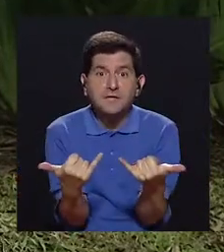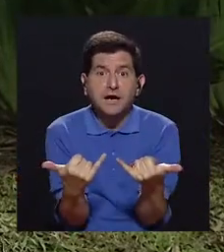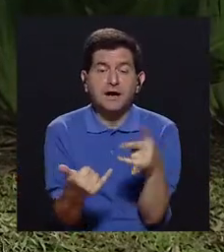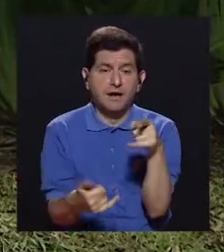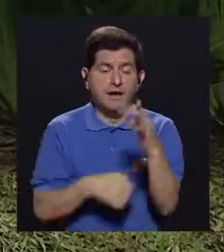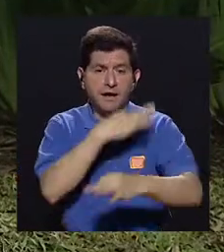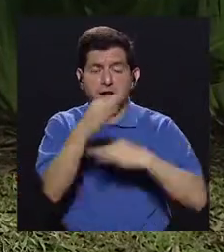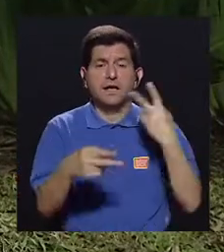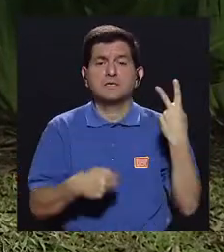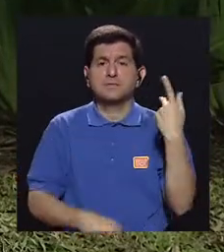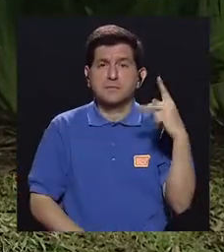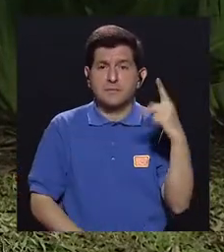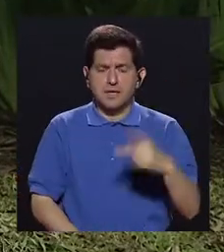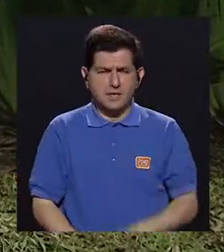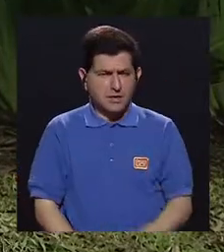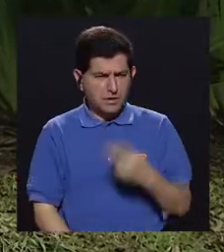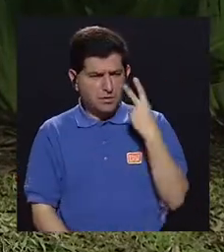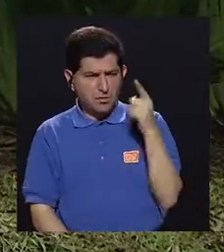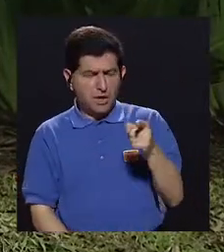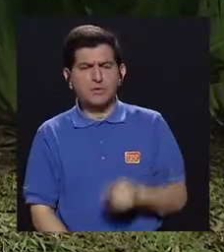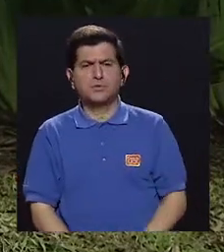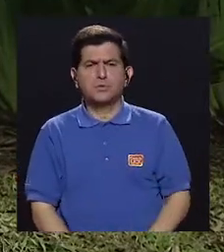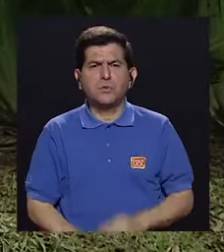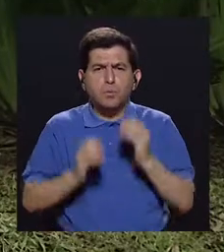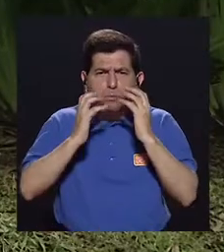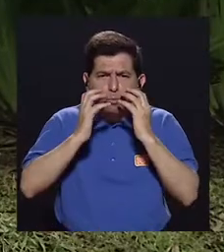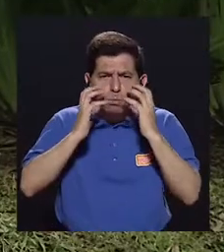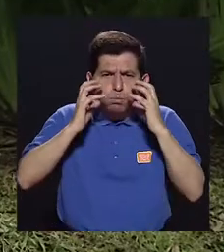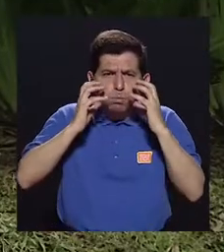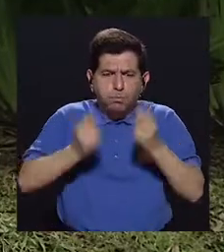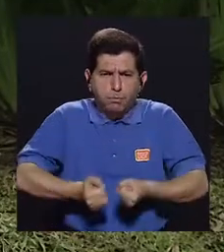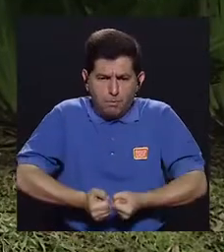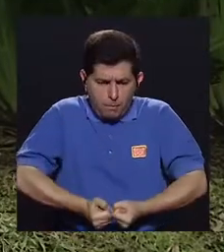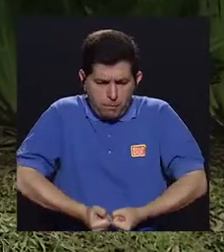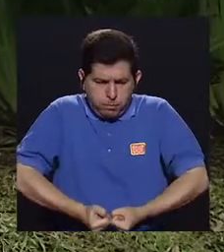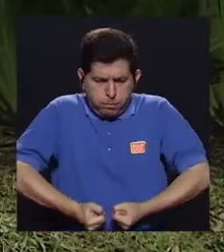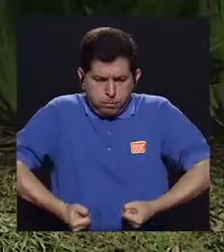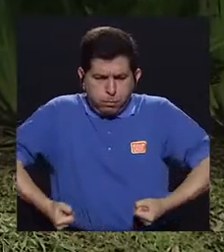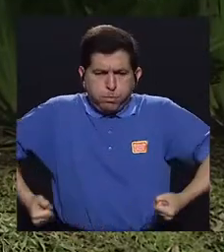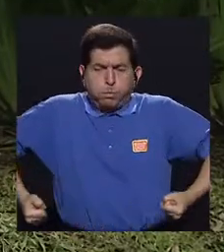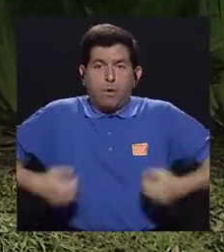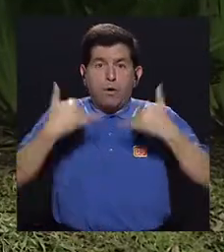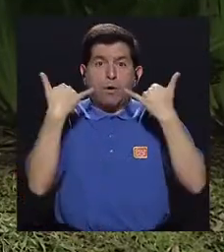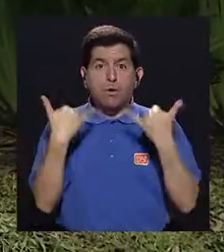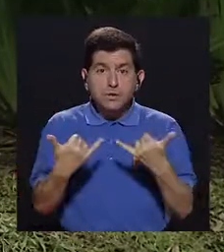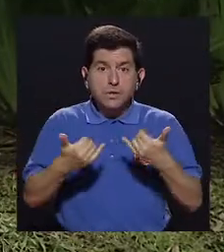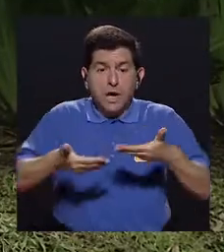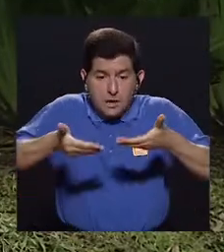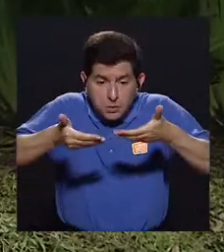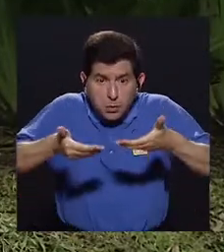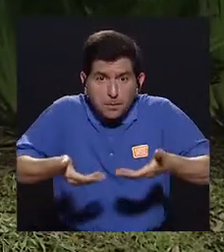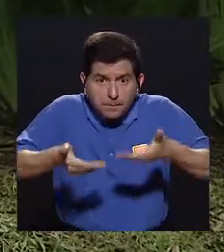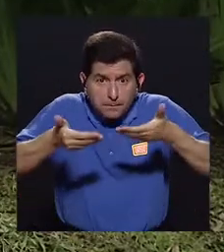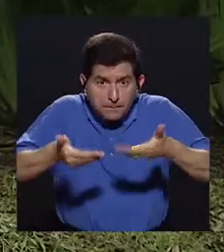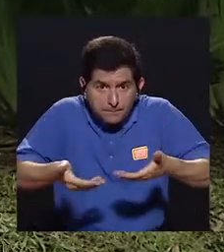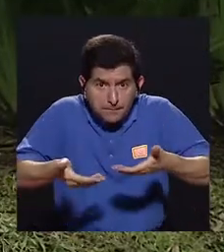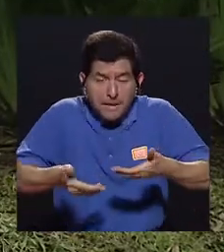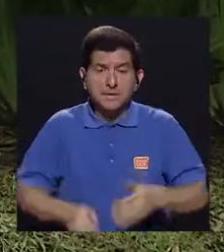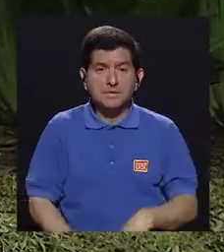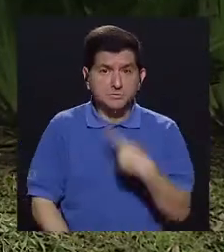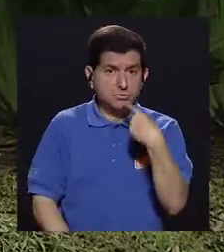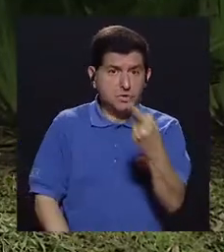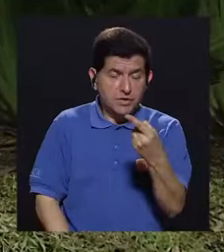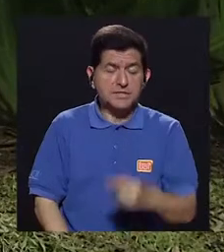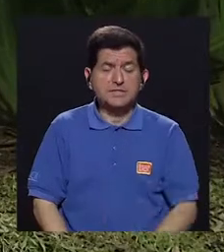este tipo de riesgos, o ya estoy viendo que ya está más cachetoncito, gordito, o bien que ya el peso, ¿verdad? Y lo que